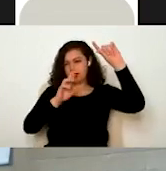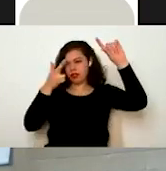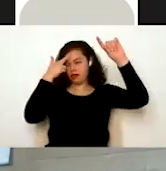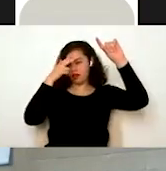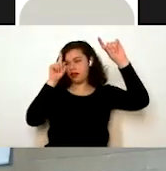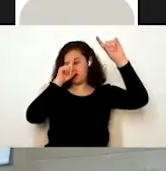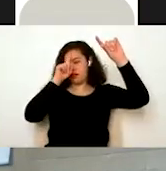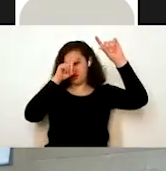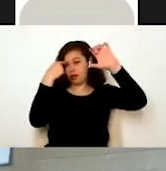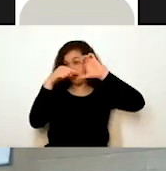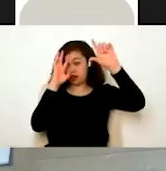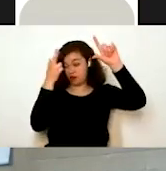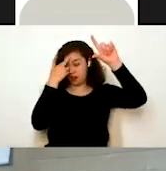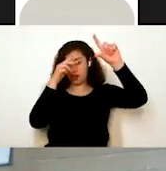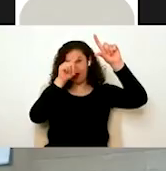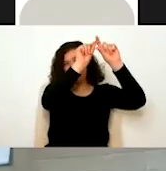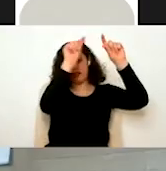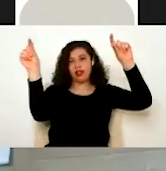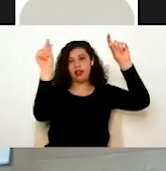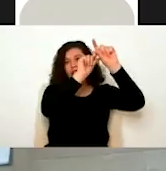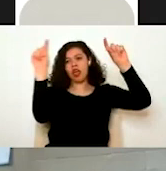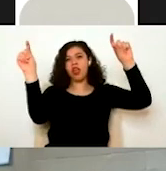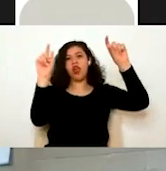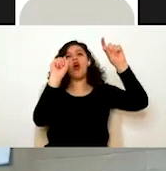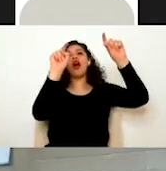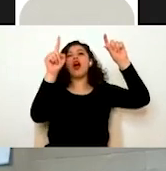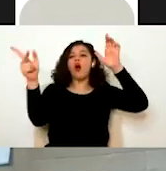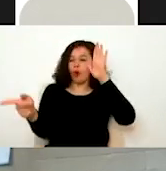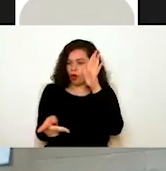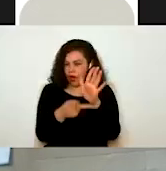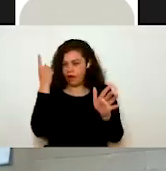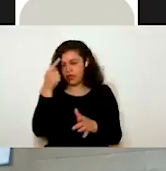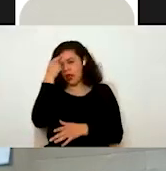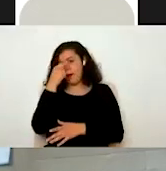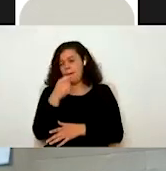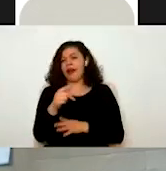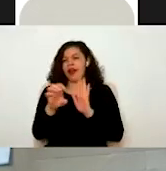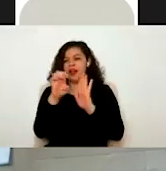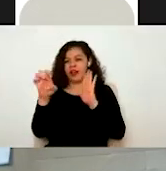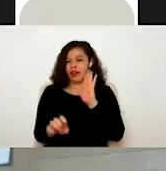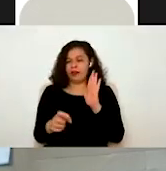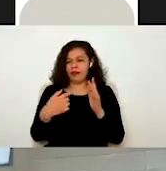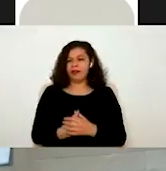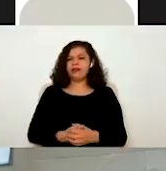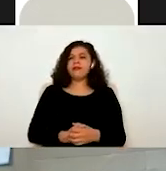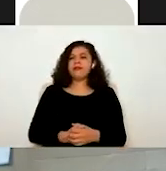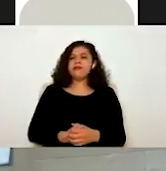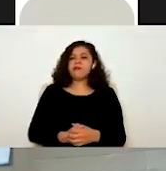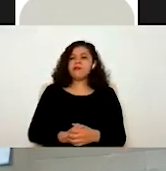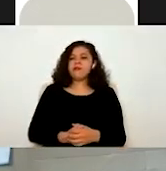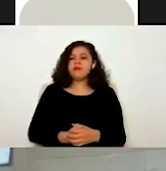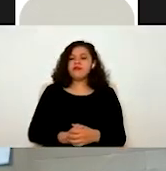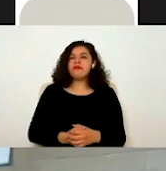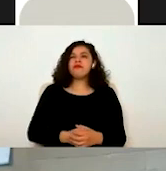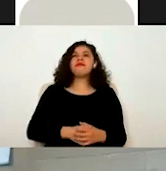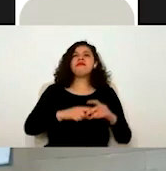del correo, vamos, lo voy a abrir de nuevo para que, para ejemplificar mejor. Aquí nos dice que seleccionar la solicitud